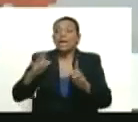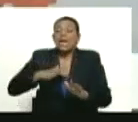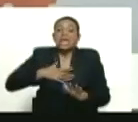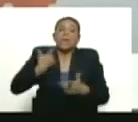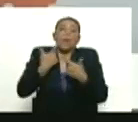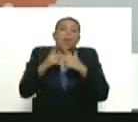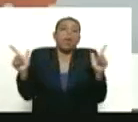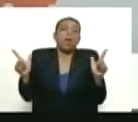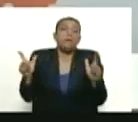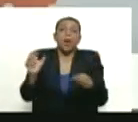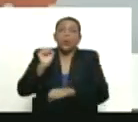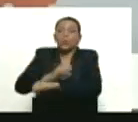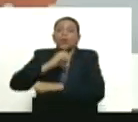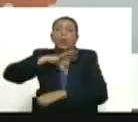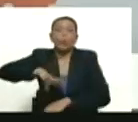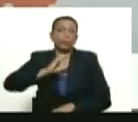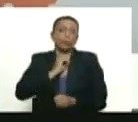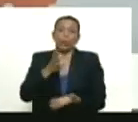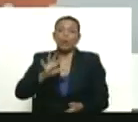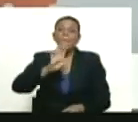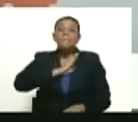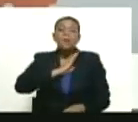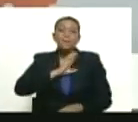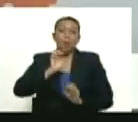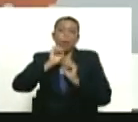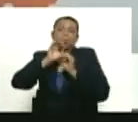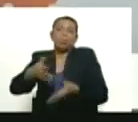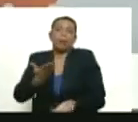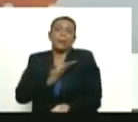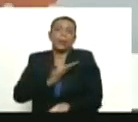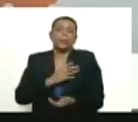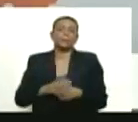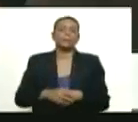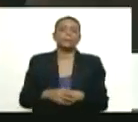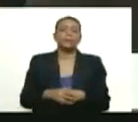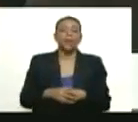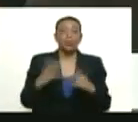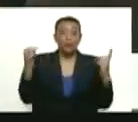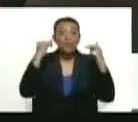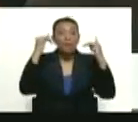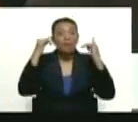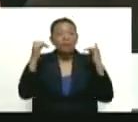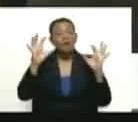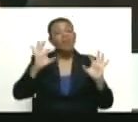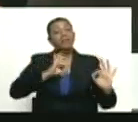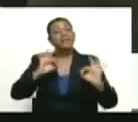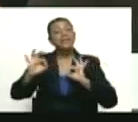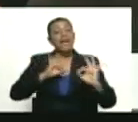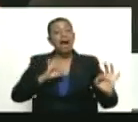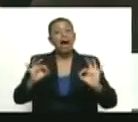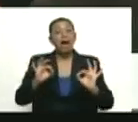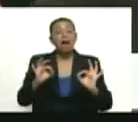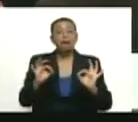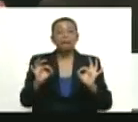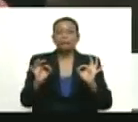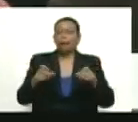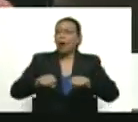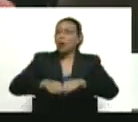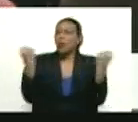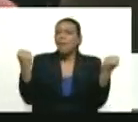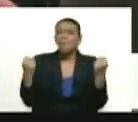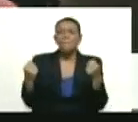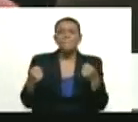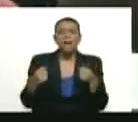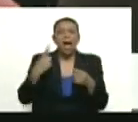y que no queremos que cuenten nuestras historias. Es cierto que es un festival que rompe con la